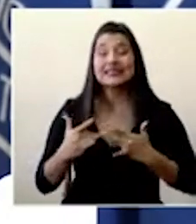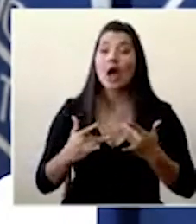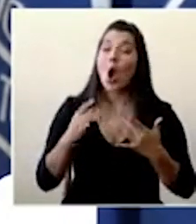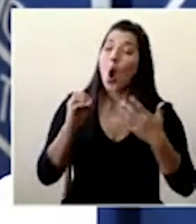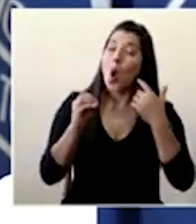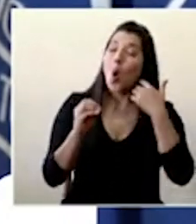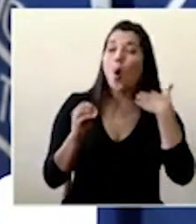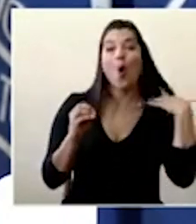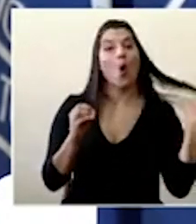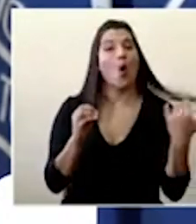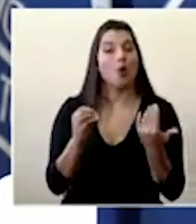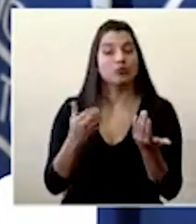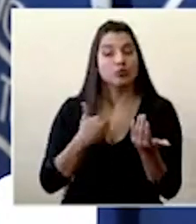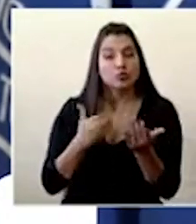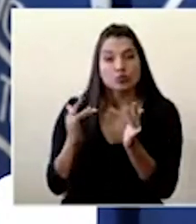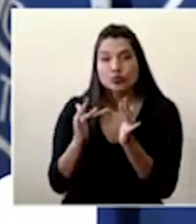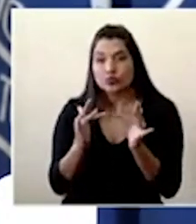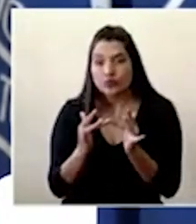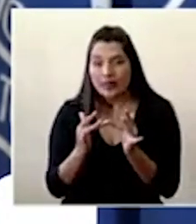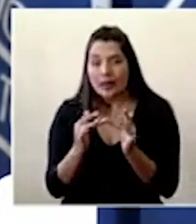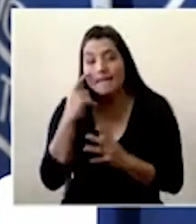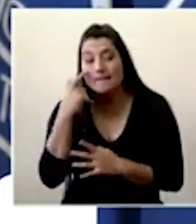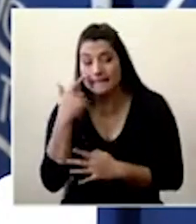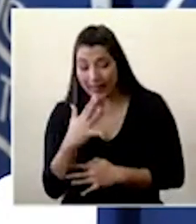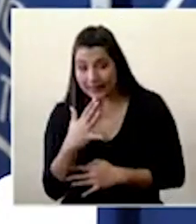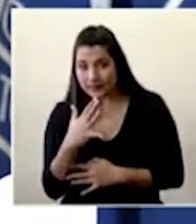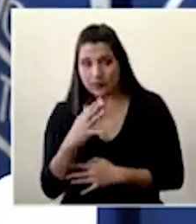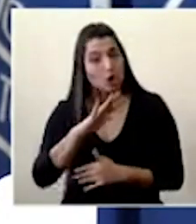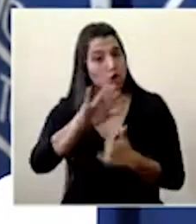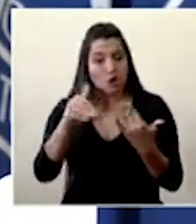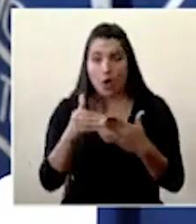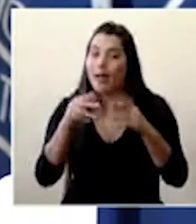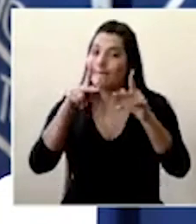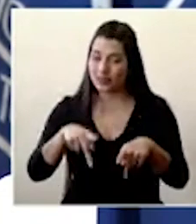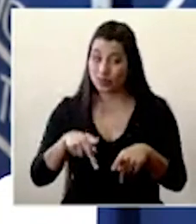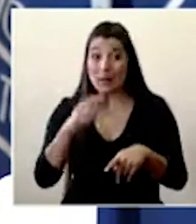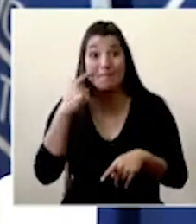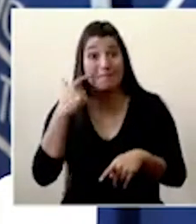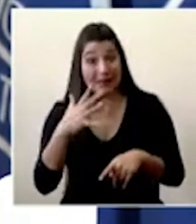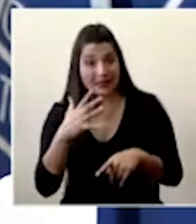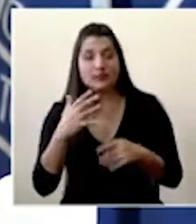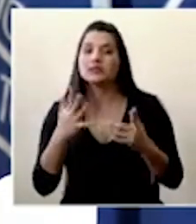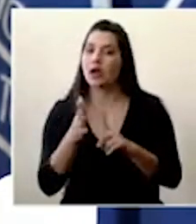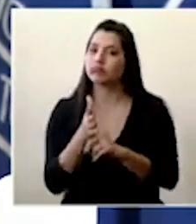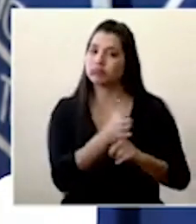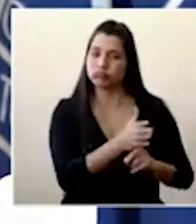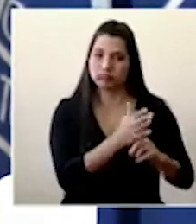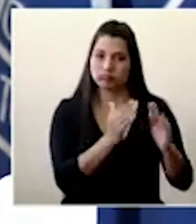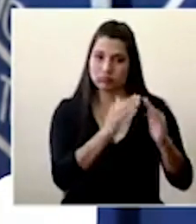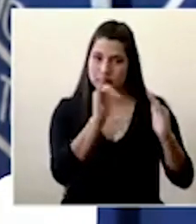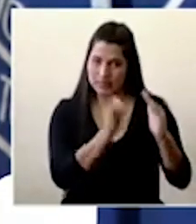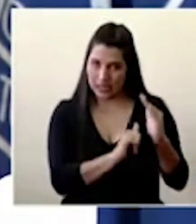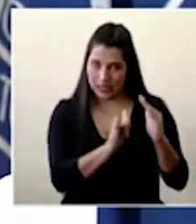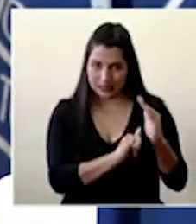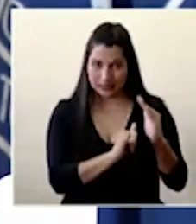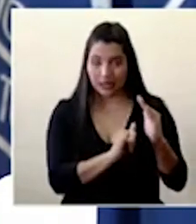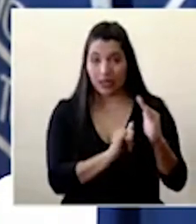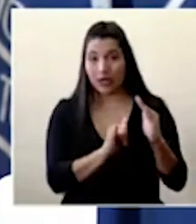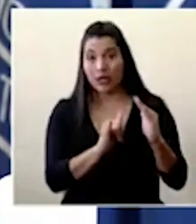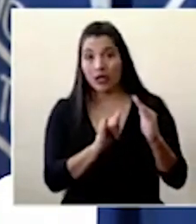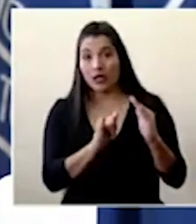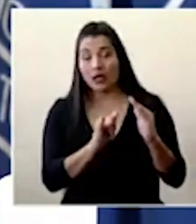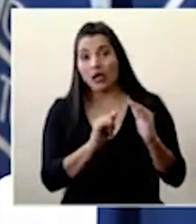sugestivo indica que es sospechoso se le mantiene en un aislamiento que es con un seguimiento puede ser un aislamiento